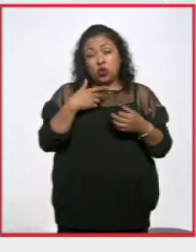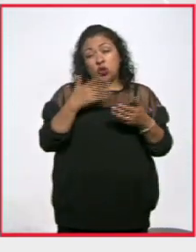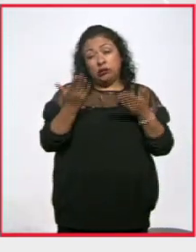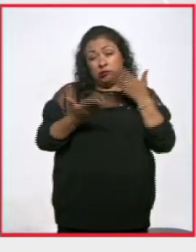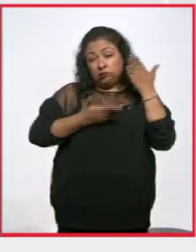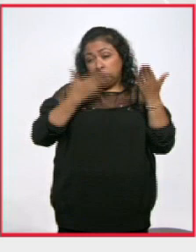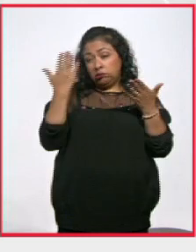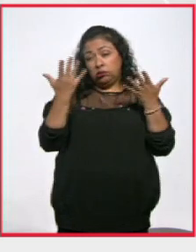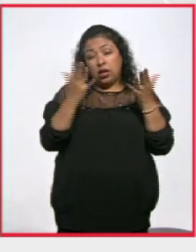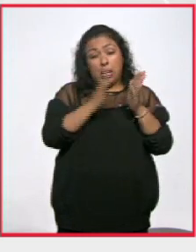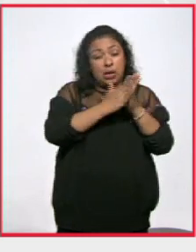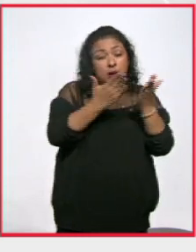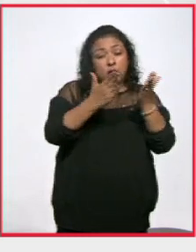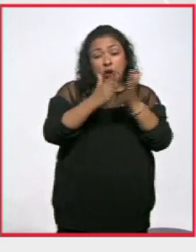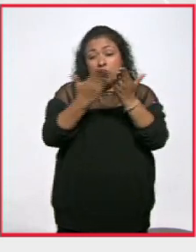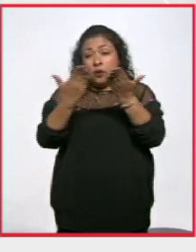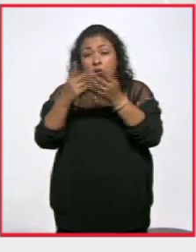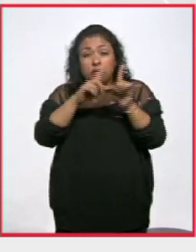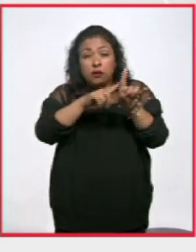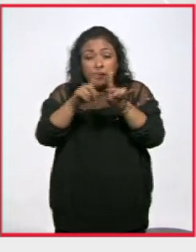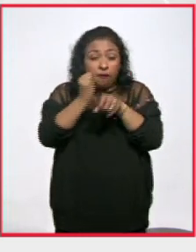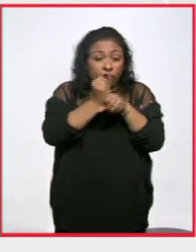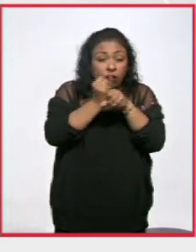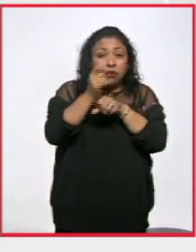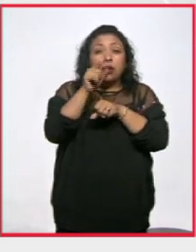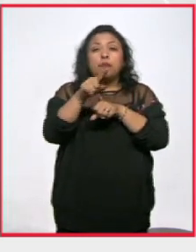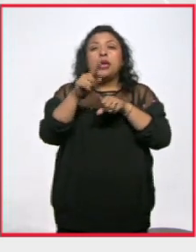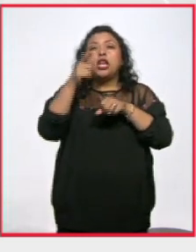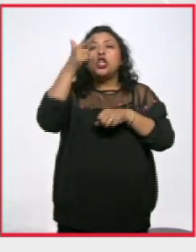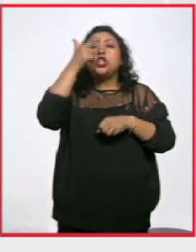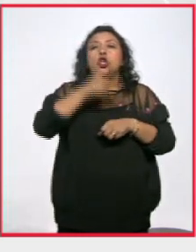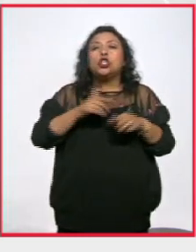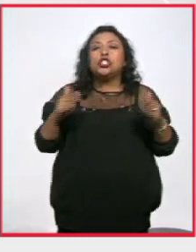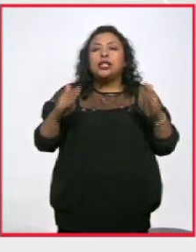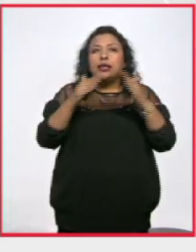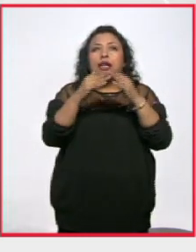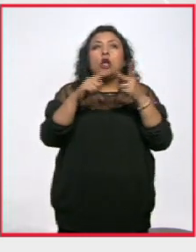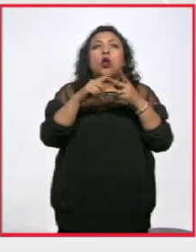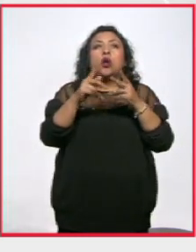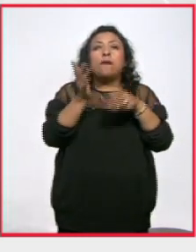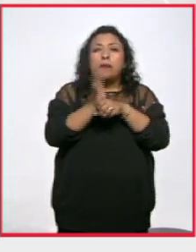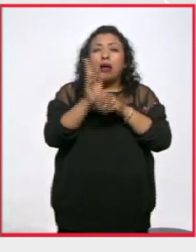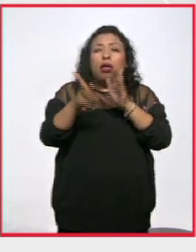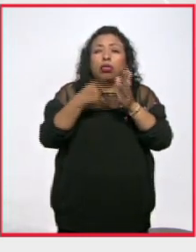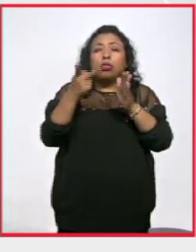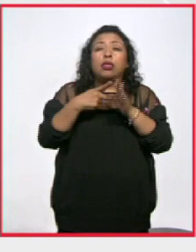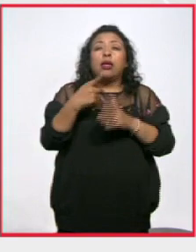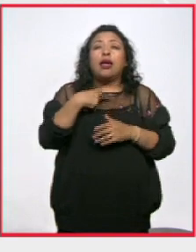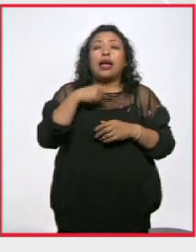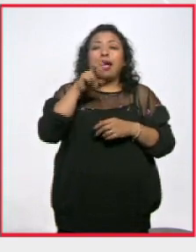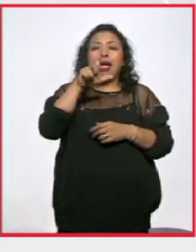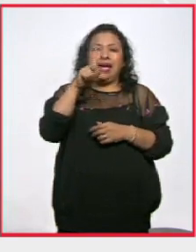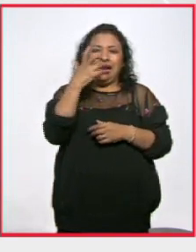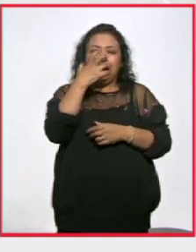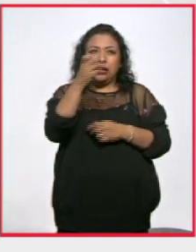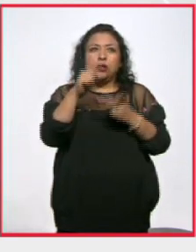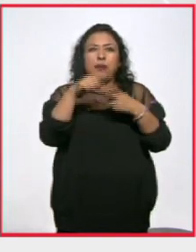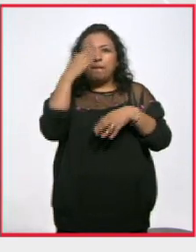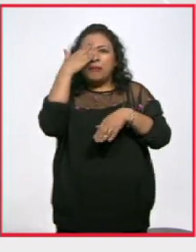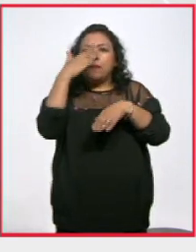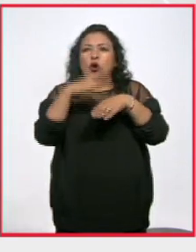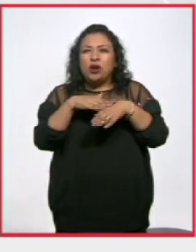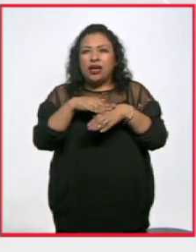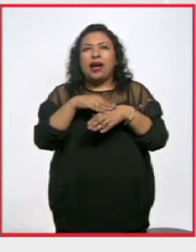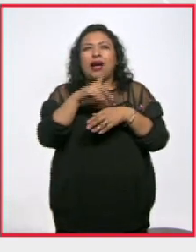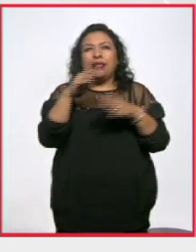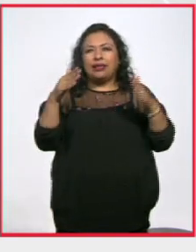todo lo que podía de libros me enfoqué mucho con la noche de Tatelolco vi el grito varias veces me agarré también del memorial de que está en